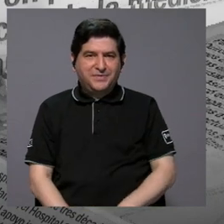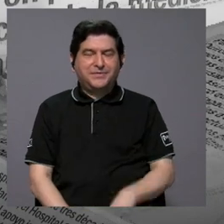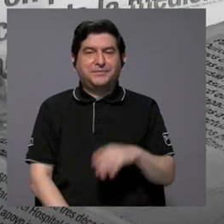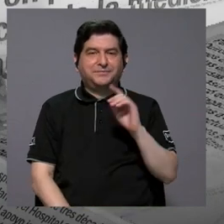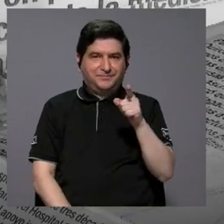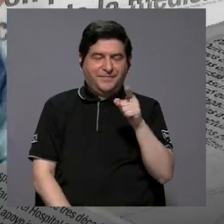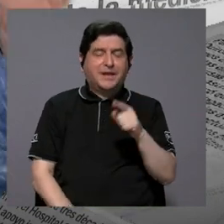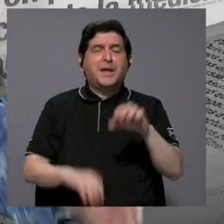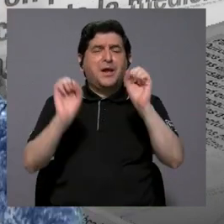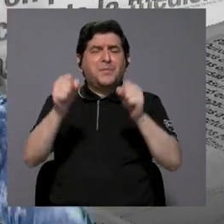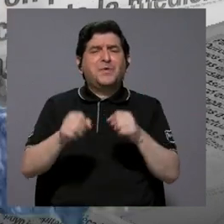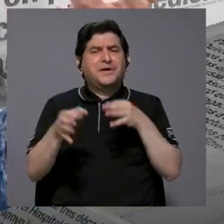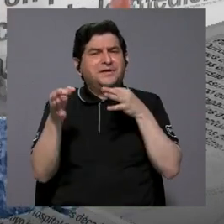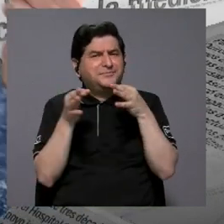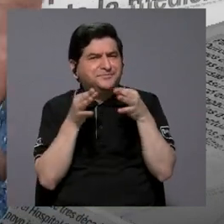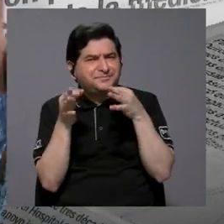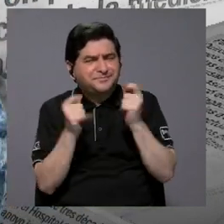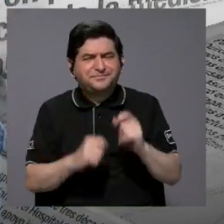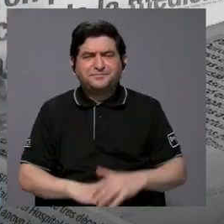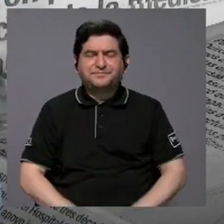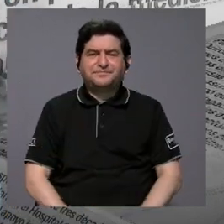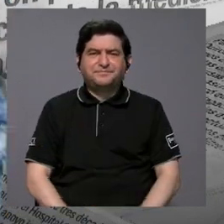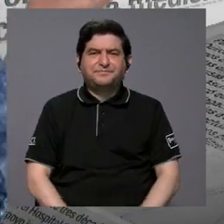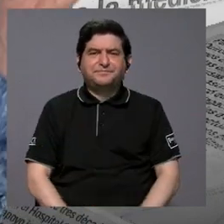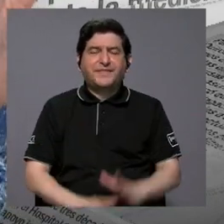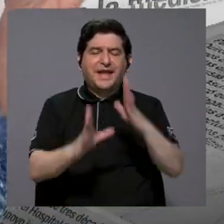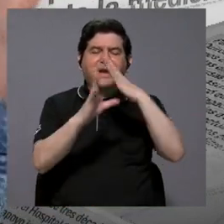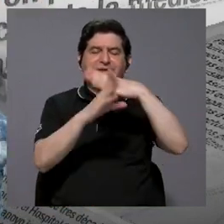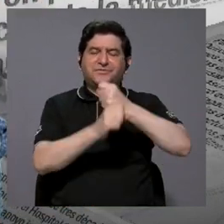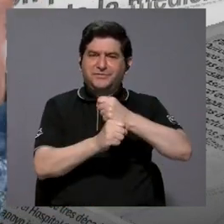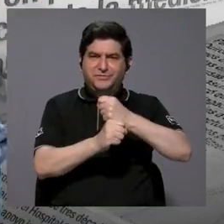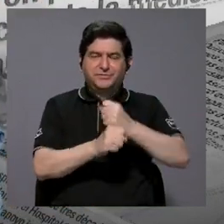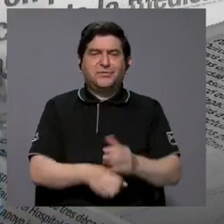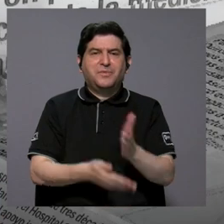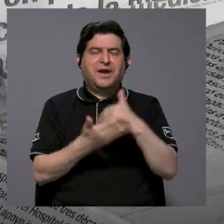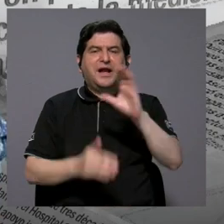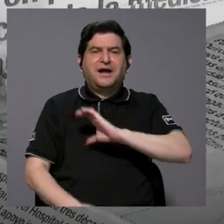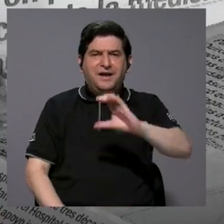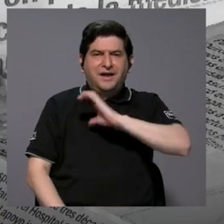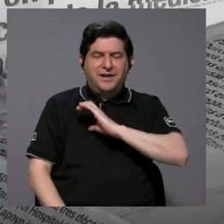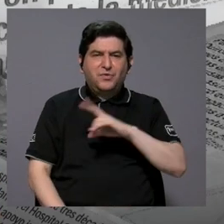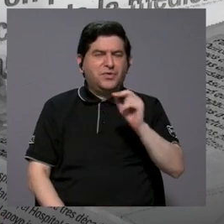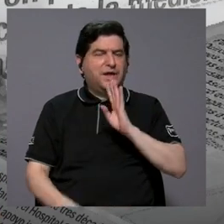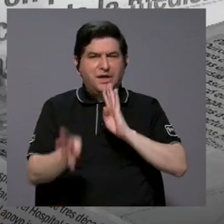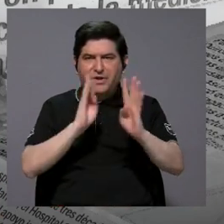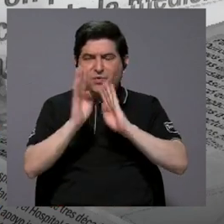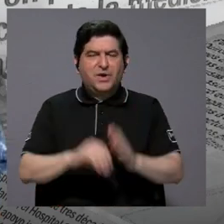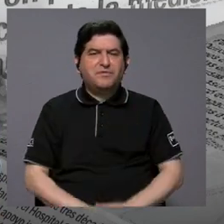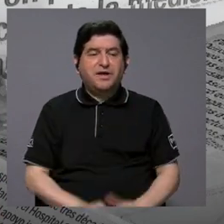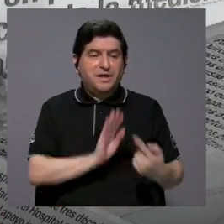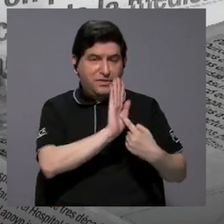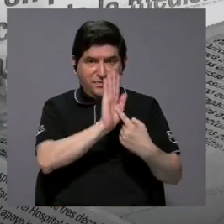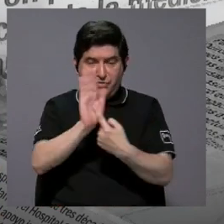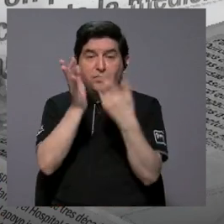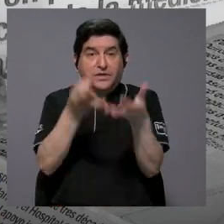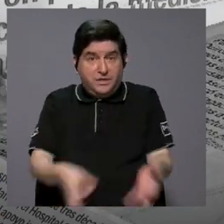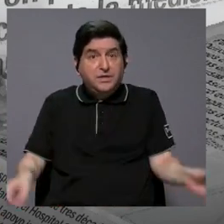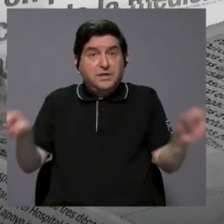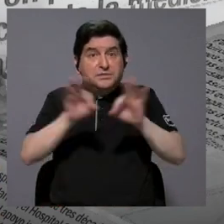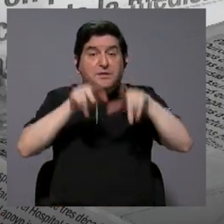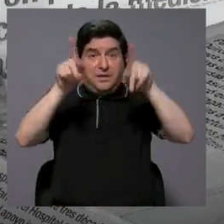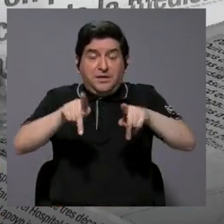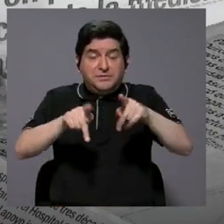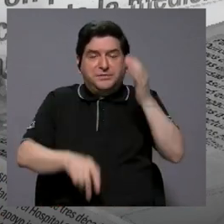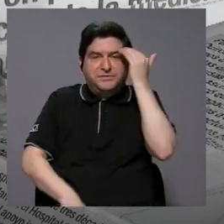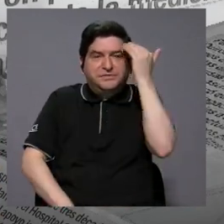pues diga y nos resuma o algo, algún aspecto que no hemos tocado de esta exposición y es importante que el